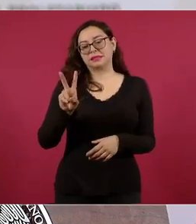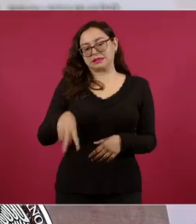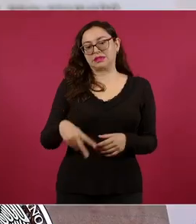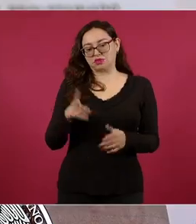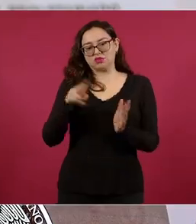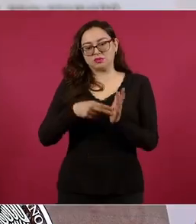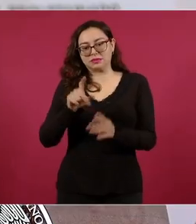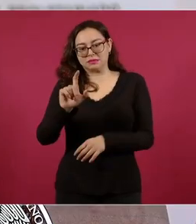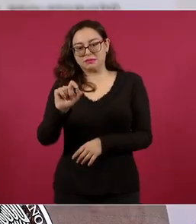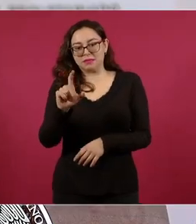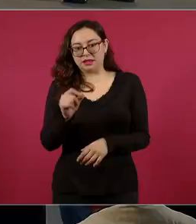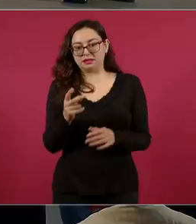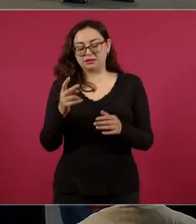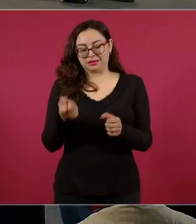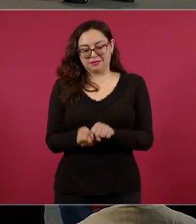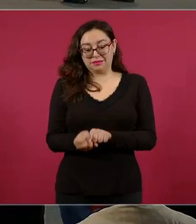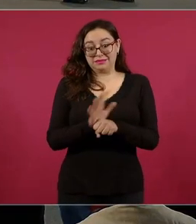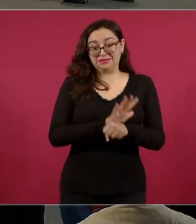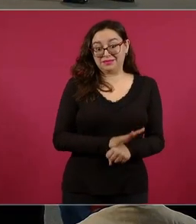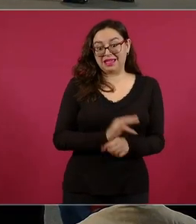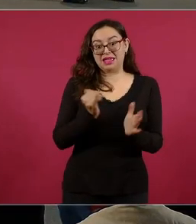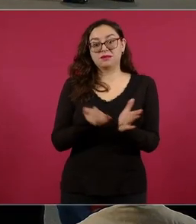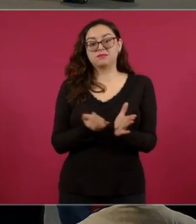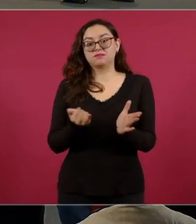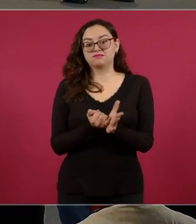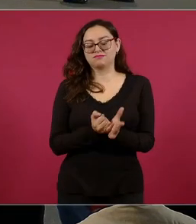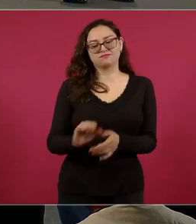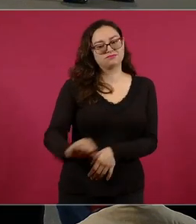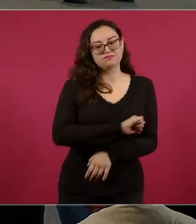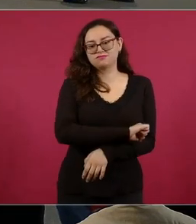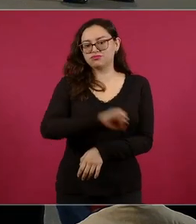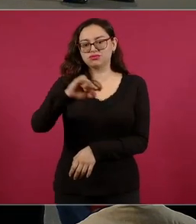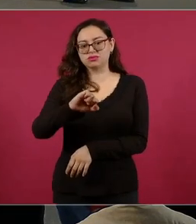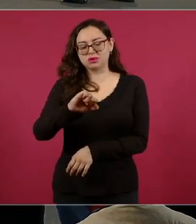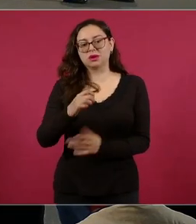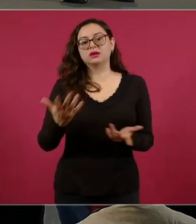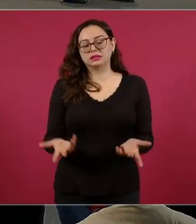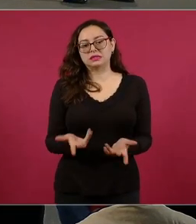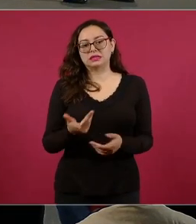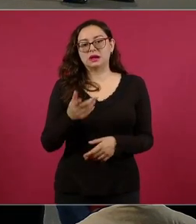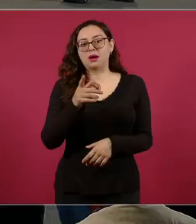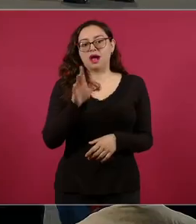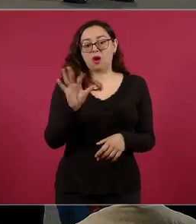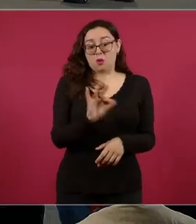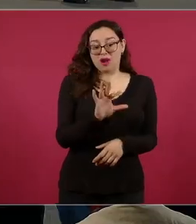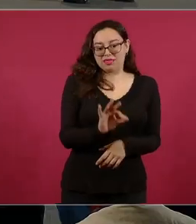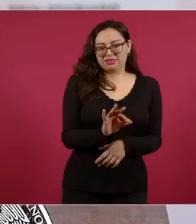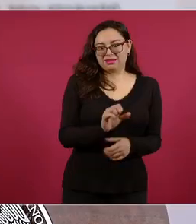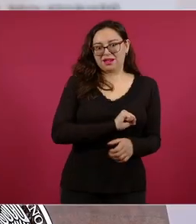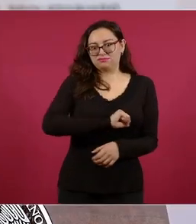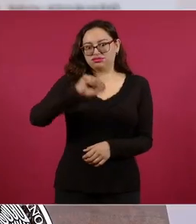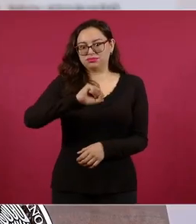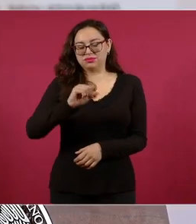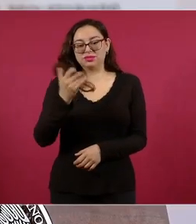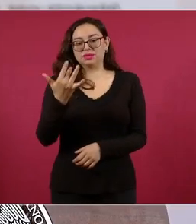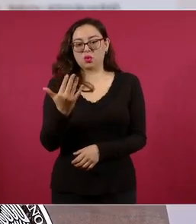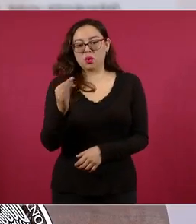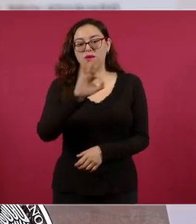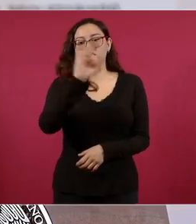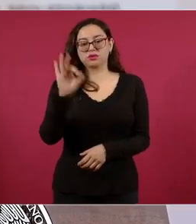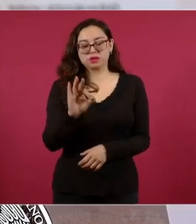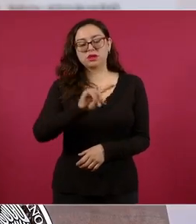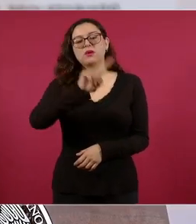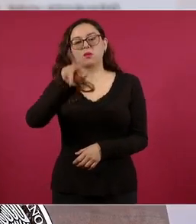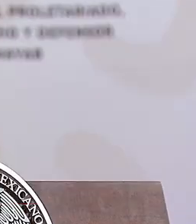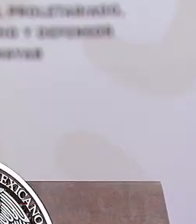por el impacto de COVID, donde la deuda se subió de 43.2 a 50.2 por ciento. A partir del COVID lo hemos